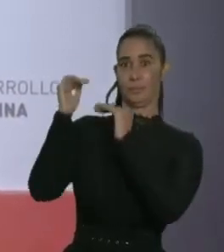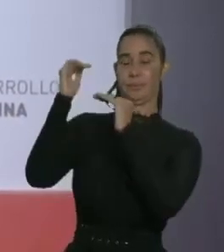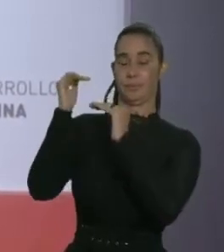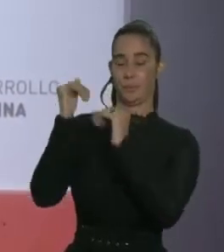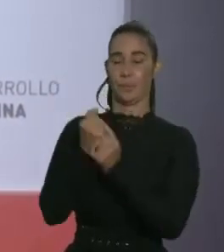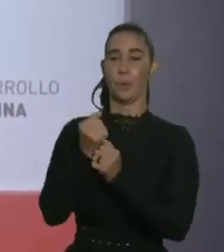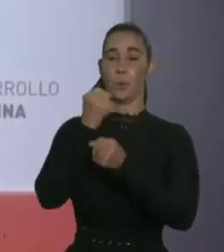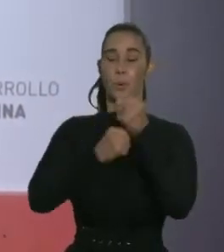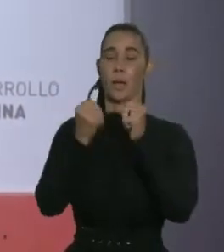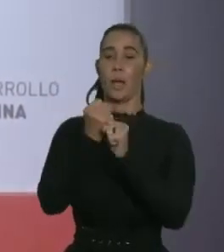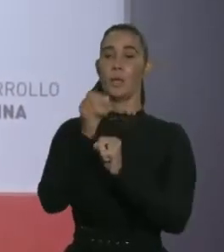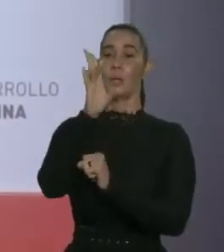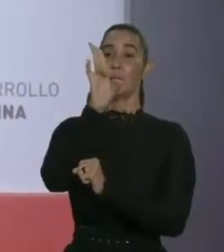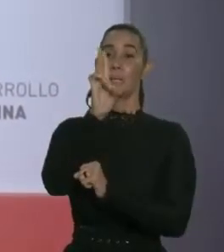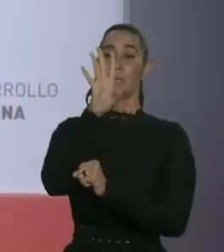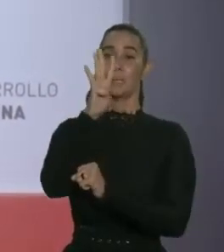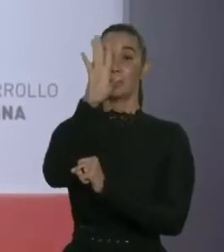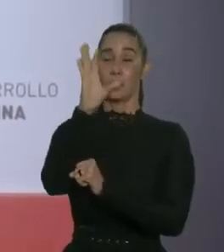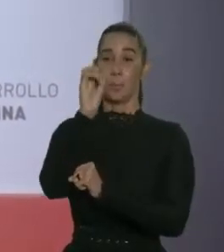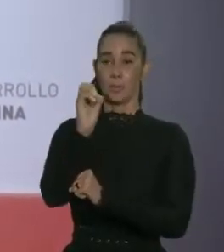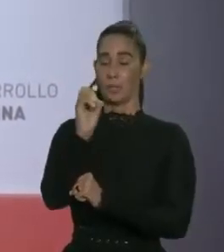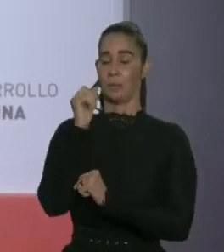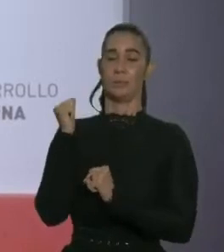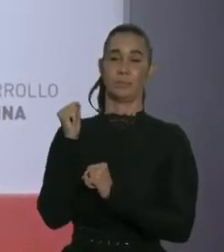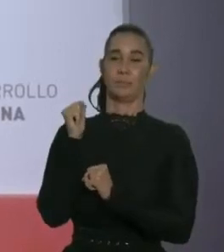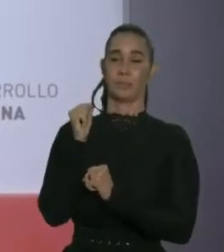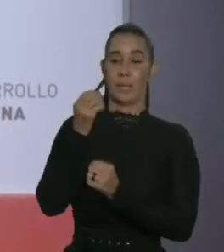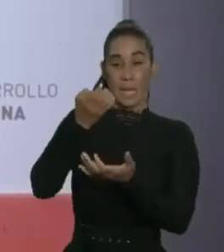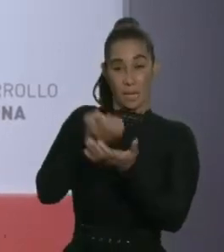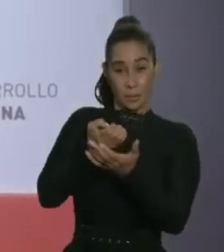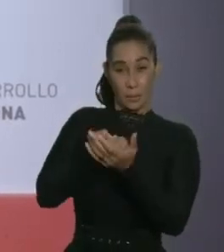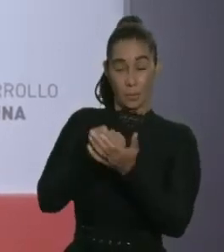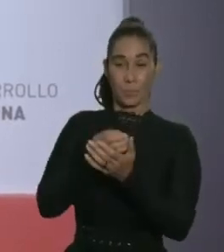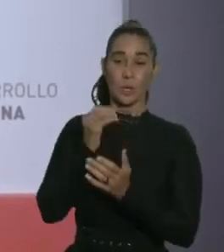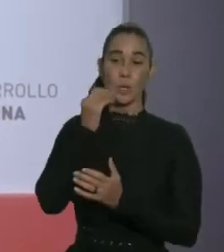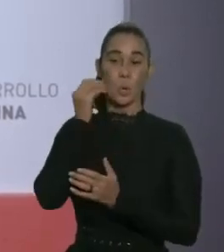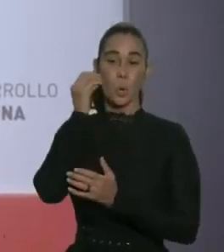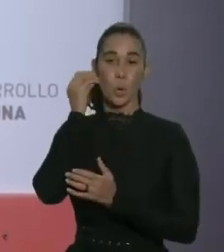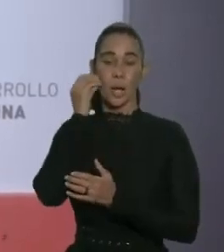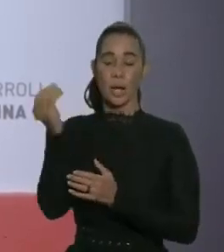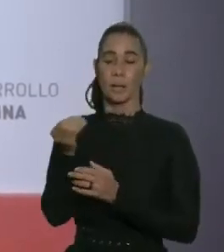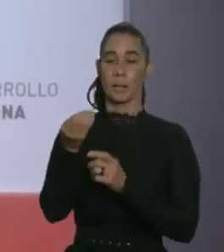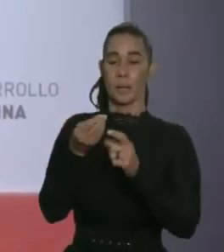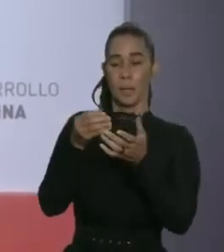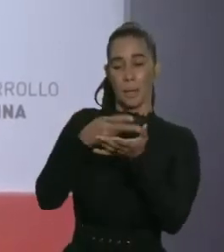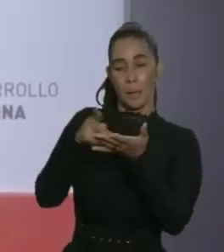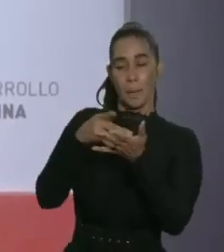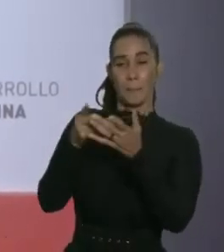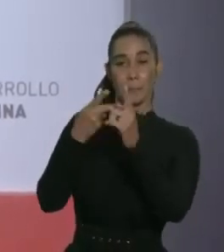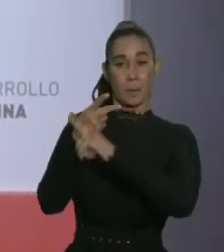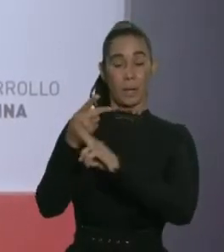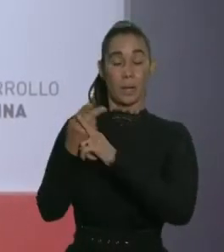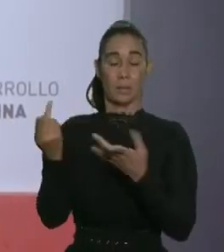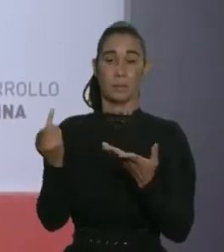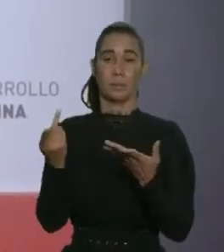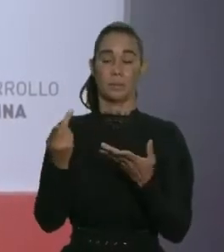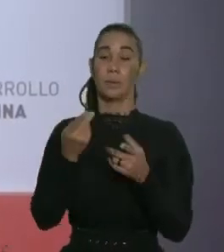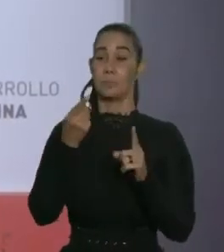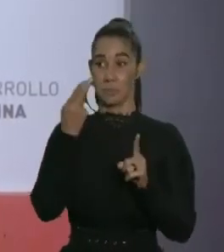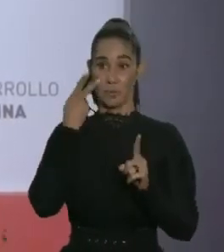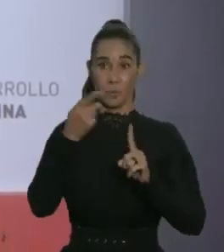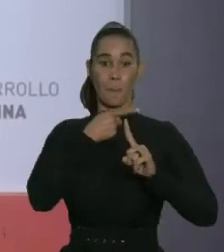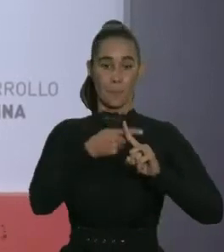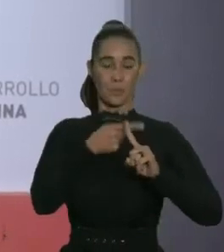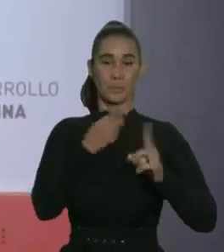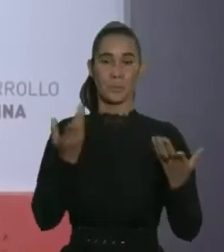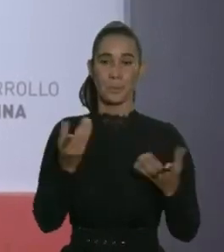promedio anual cercano al 75%, mientras que la economía de los hogares que viven del alquiler de corto plazo también se vio positivamente